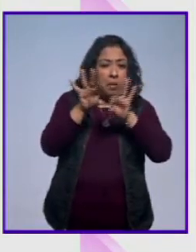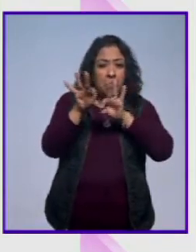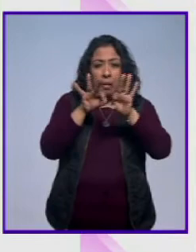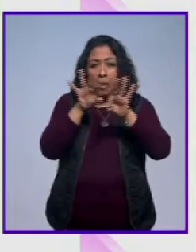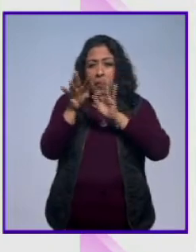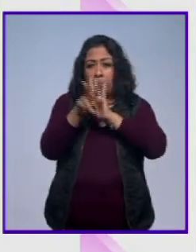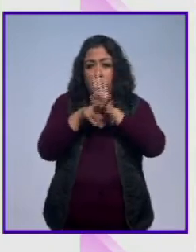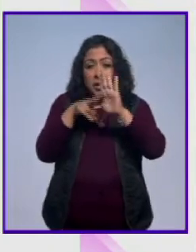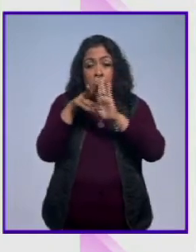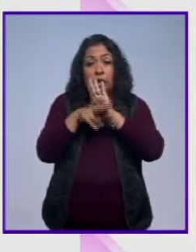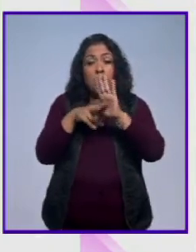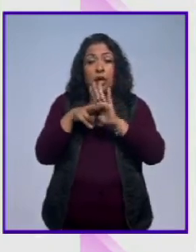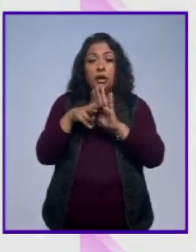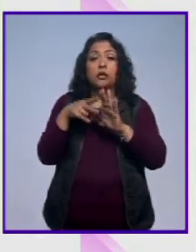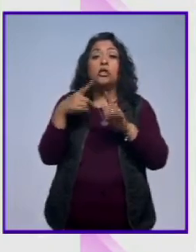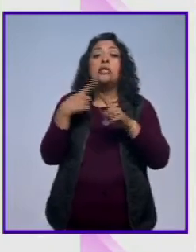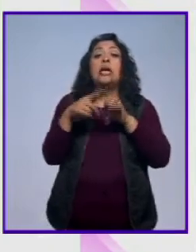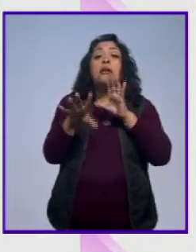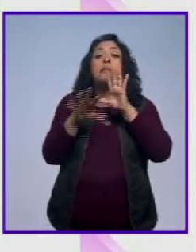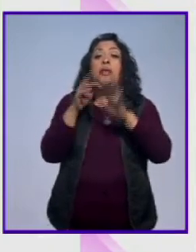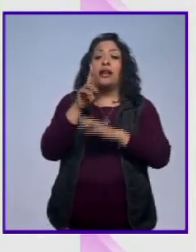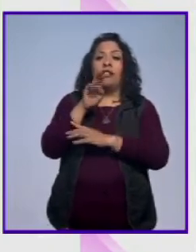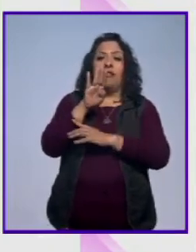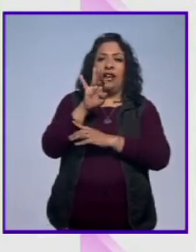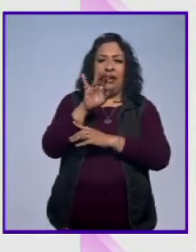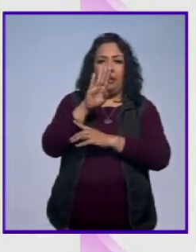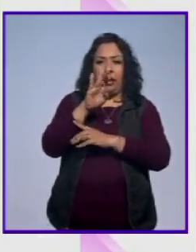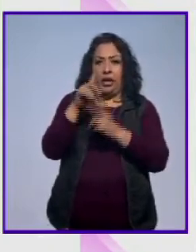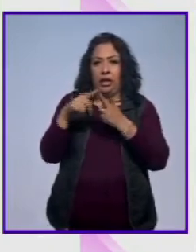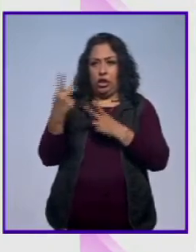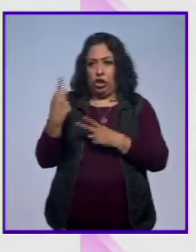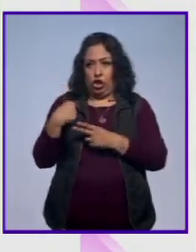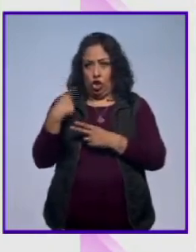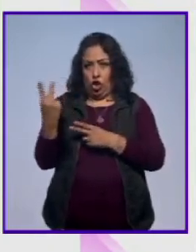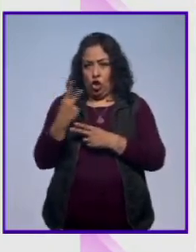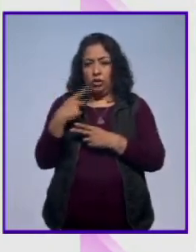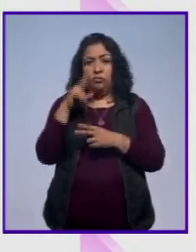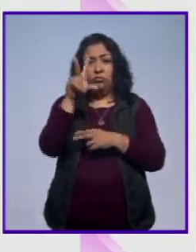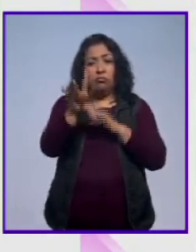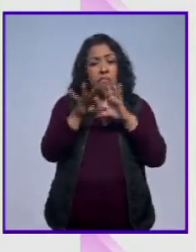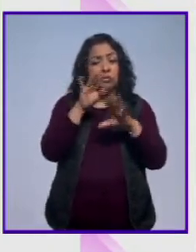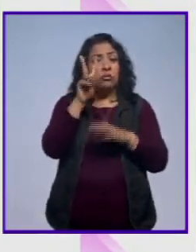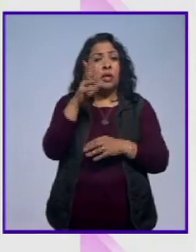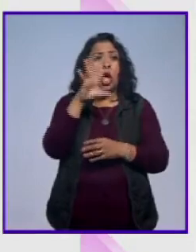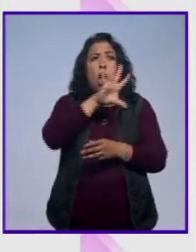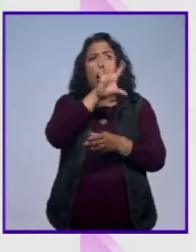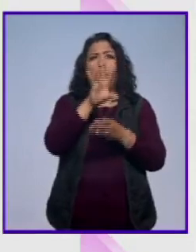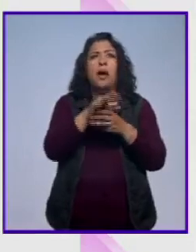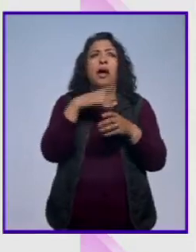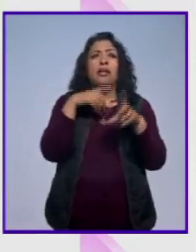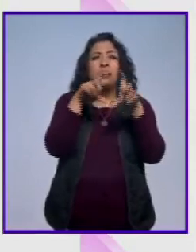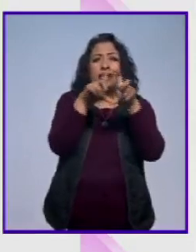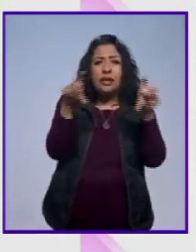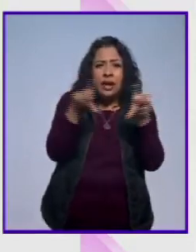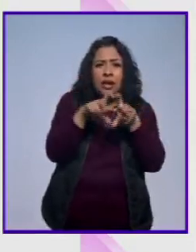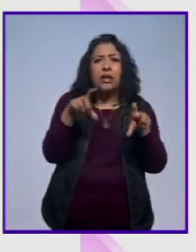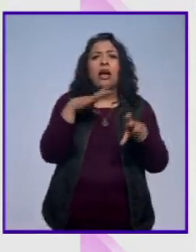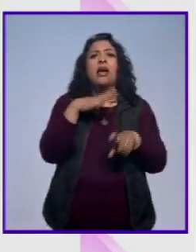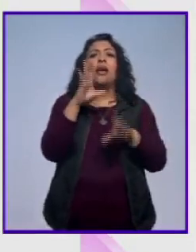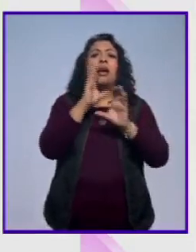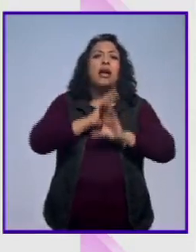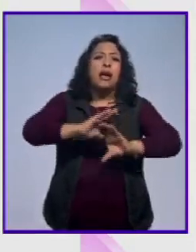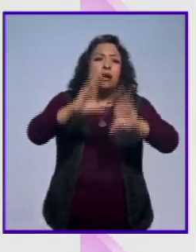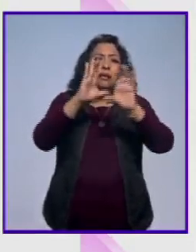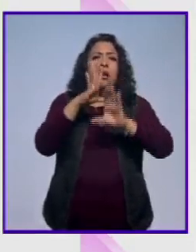Rafael Barajas y yo verdaderamente maravillosa tiene de todo tiene textos tiene canciones